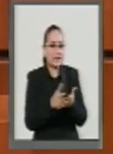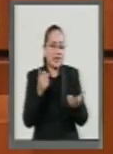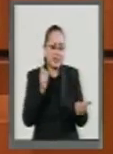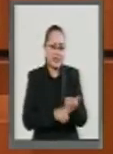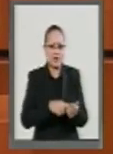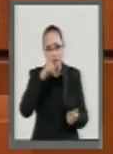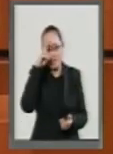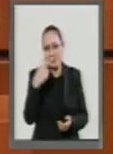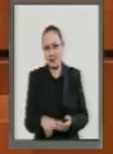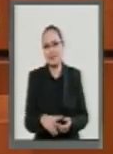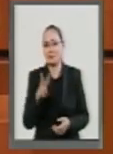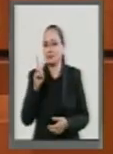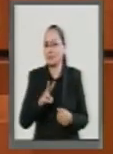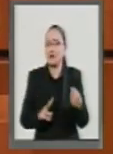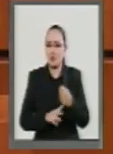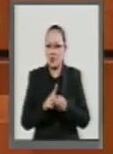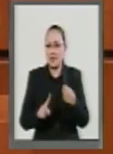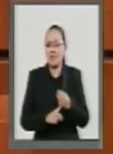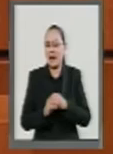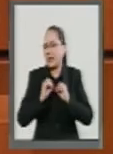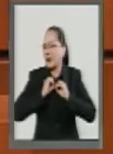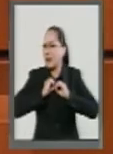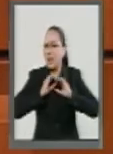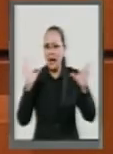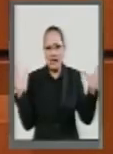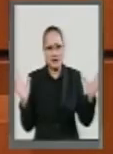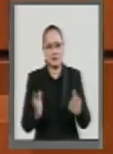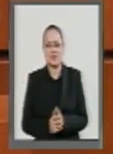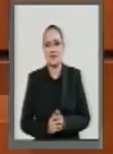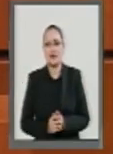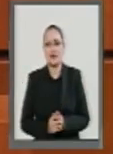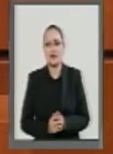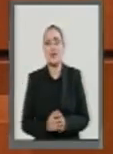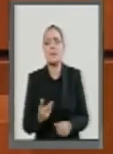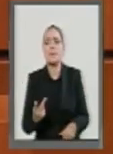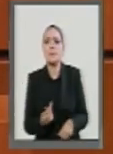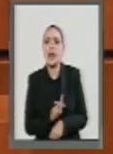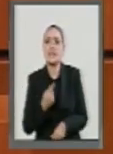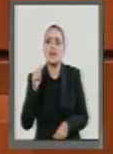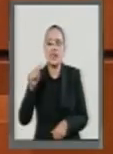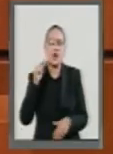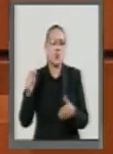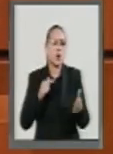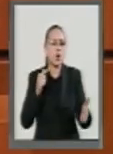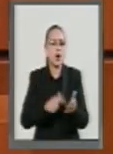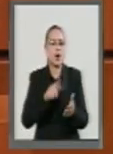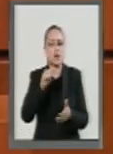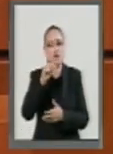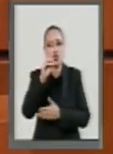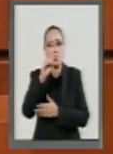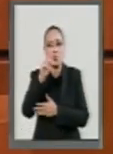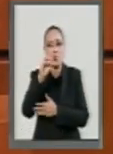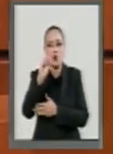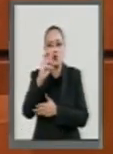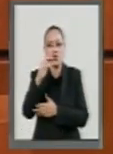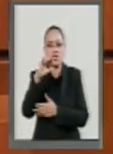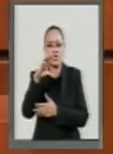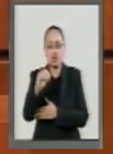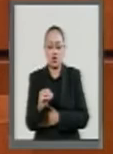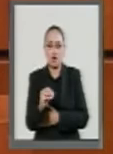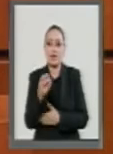supuesto, lo que pasa en Topo Chico es una situación